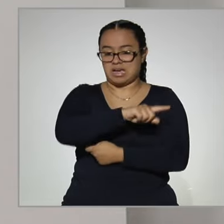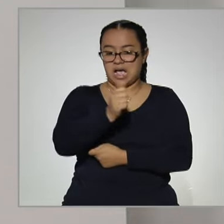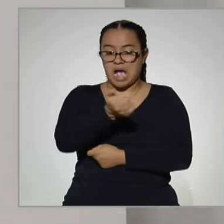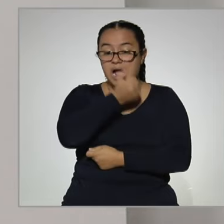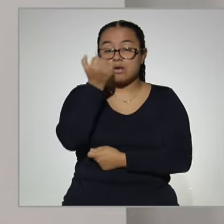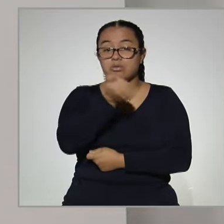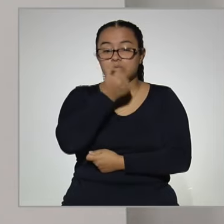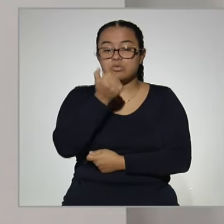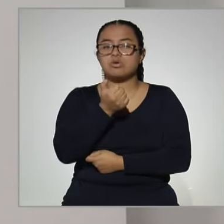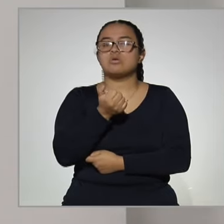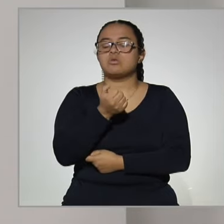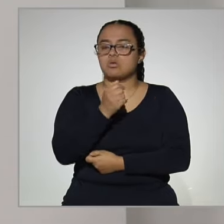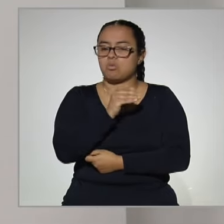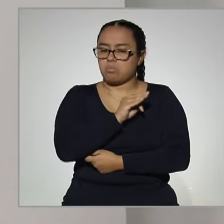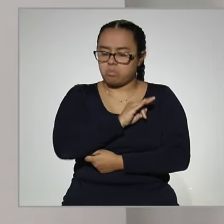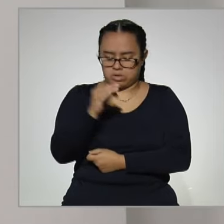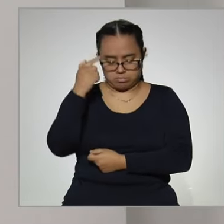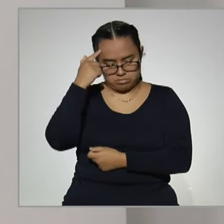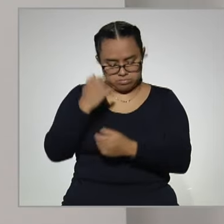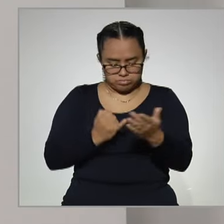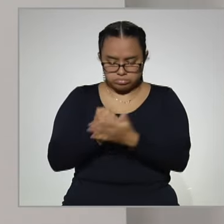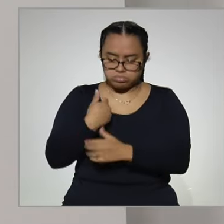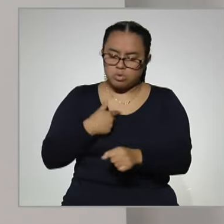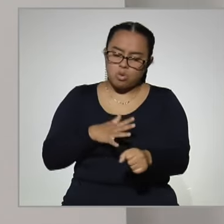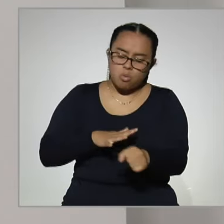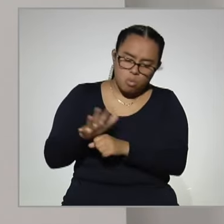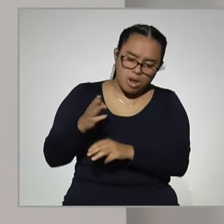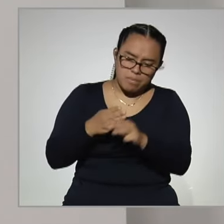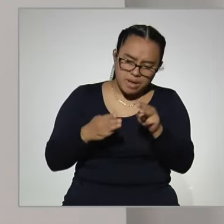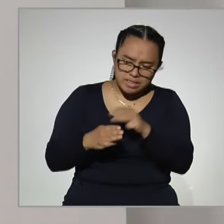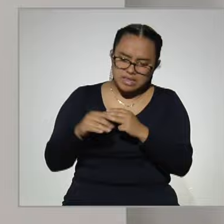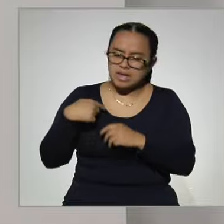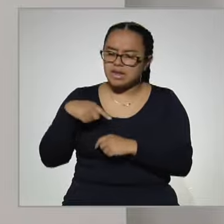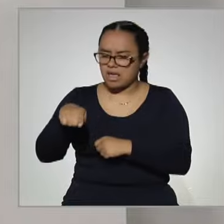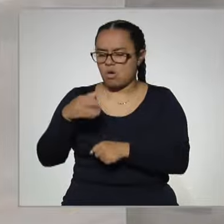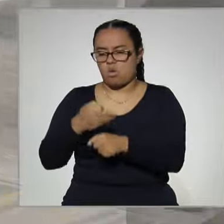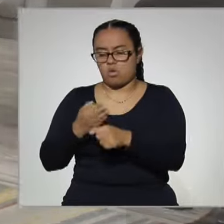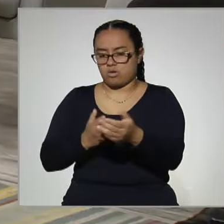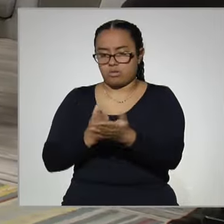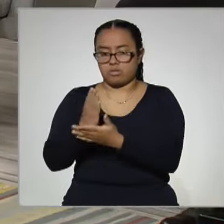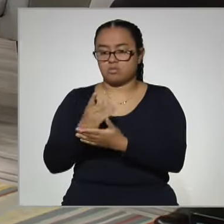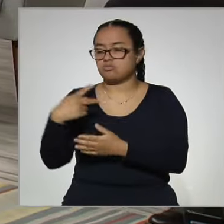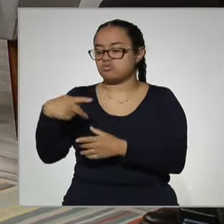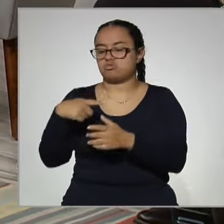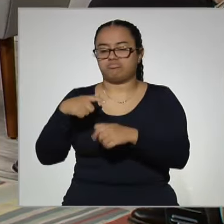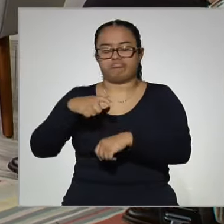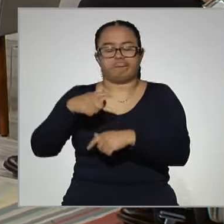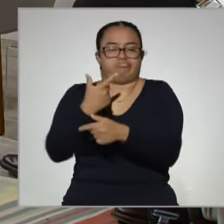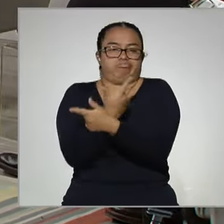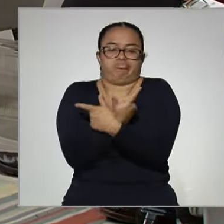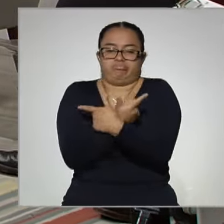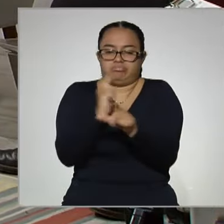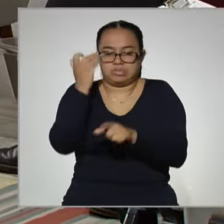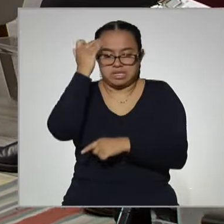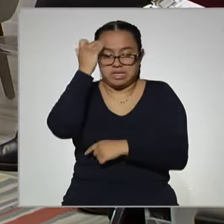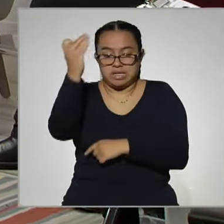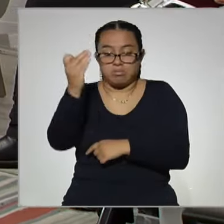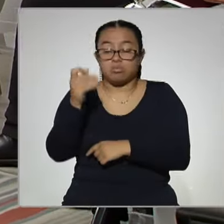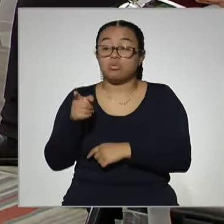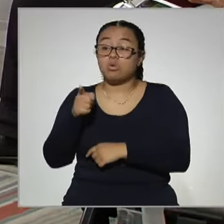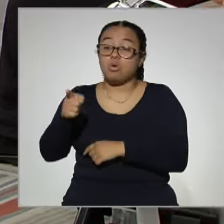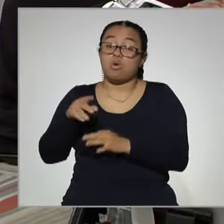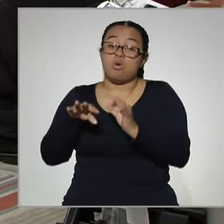pueden decidir qué módulos o qué materias van a pasar cuando ellos quieran. Es decir, no tienen que